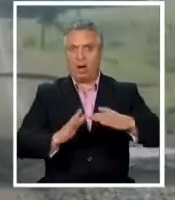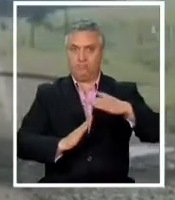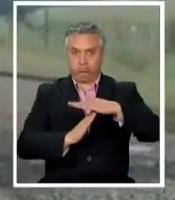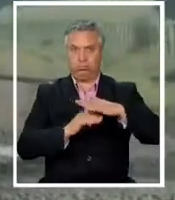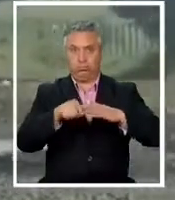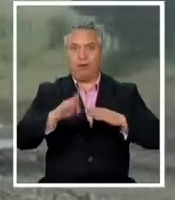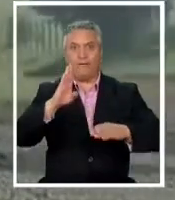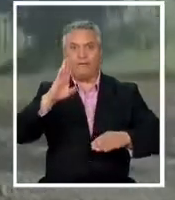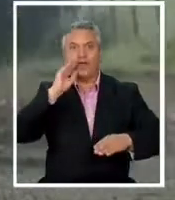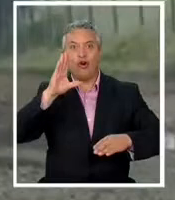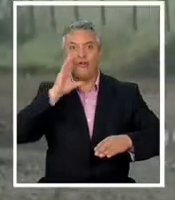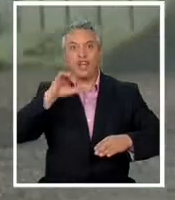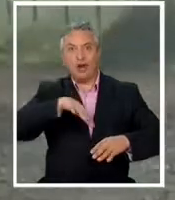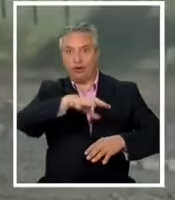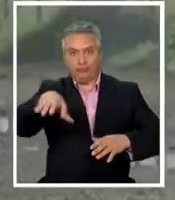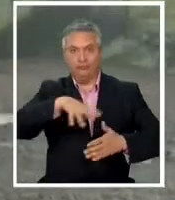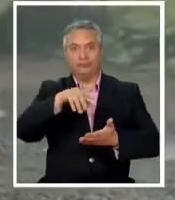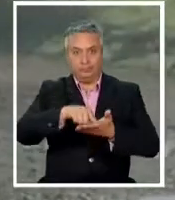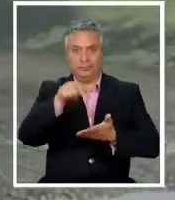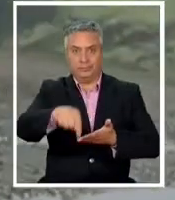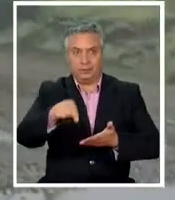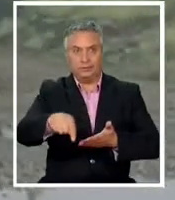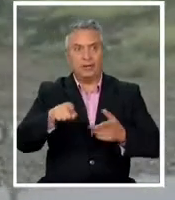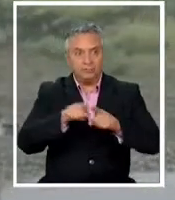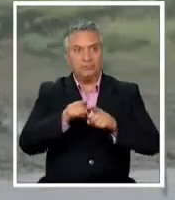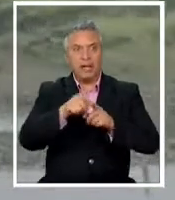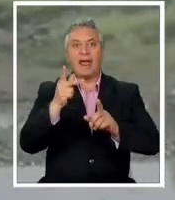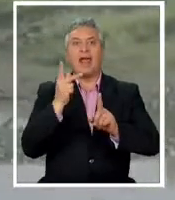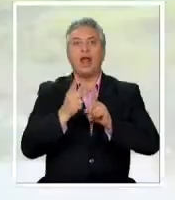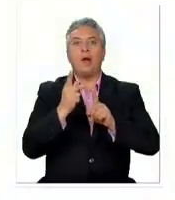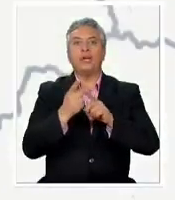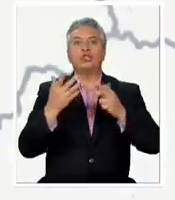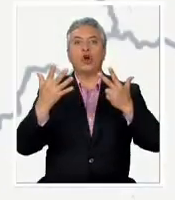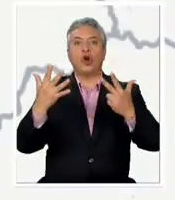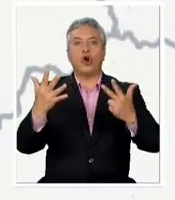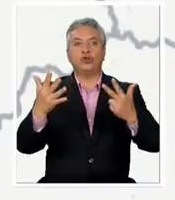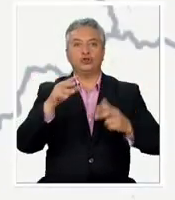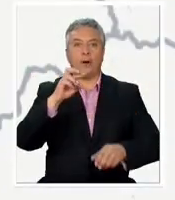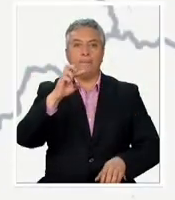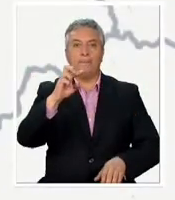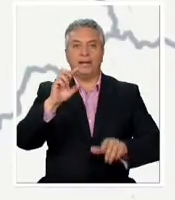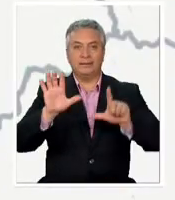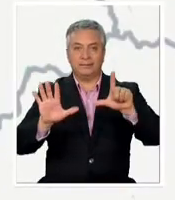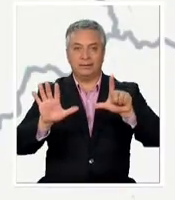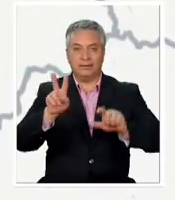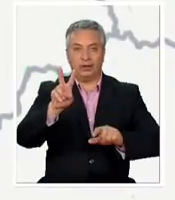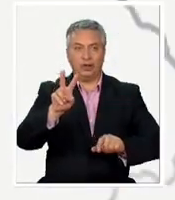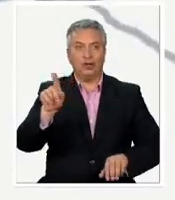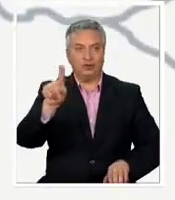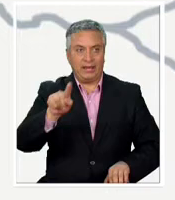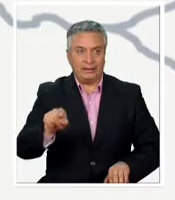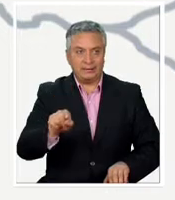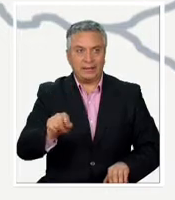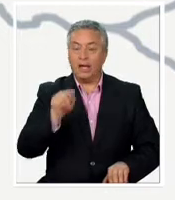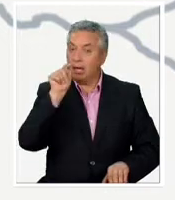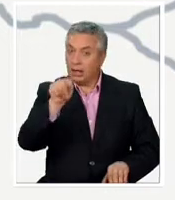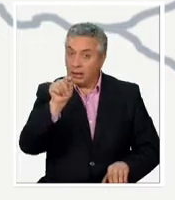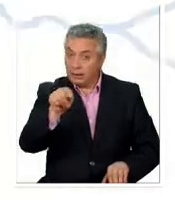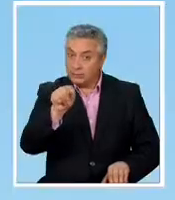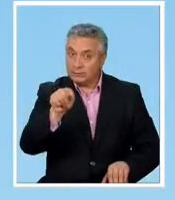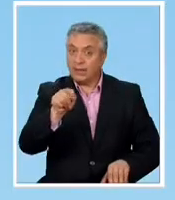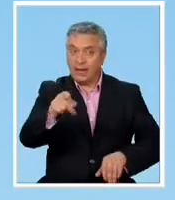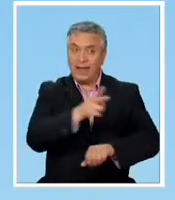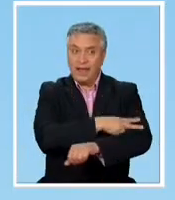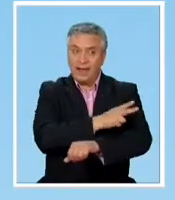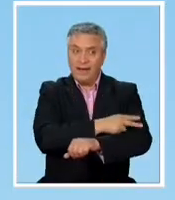del Bío Bío y se producían incidentes en el kilómetro 8 de la ruta P-72-S. El jefe de la defensa de ese